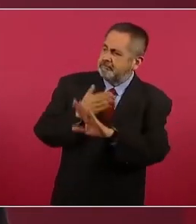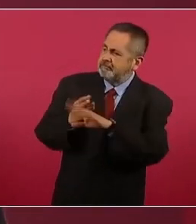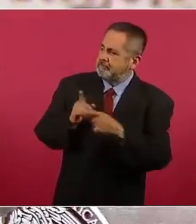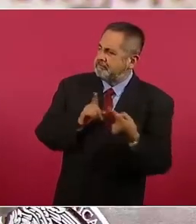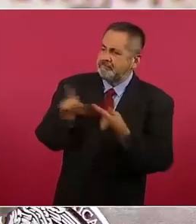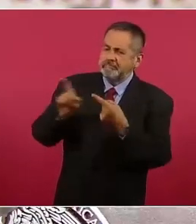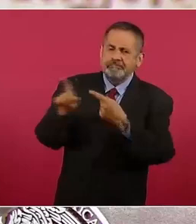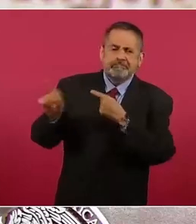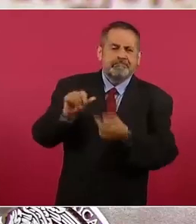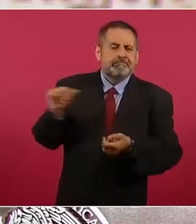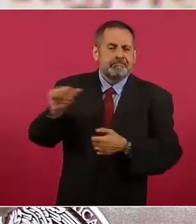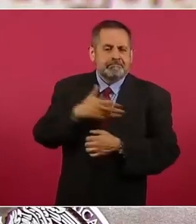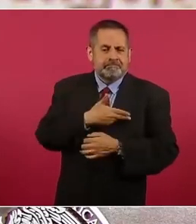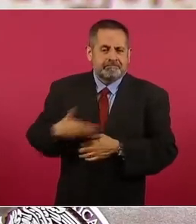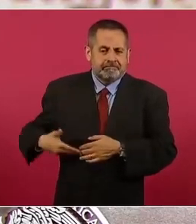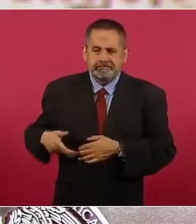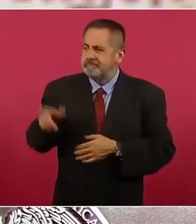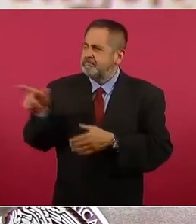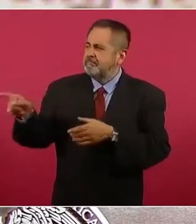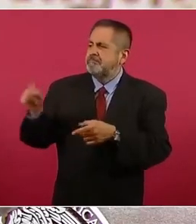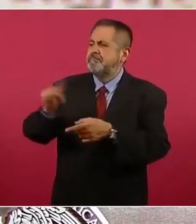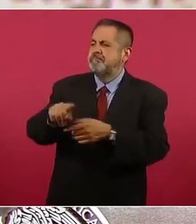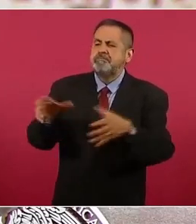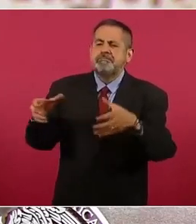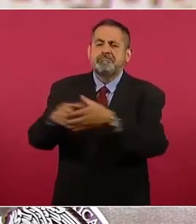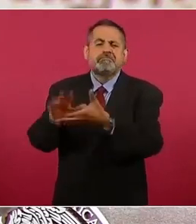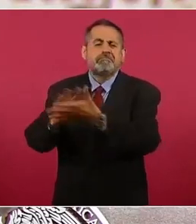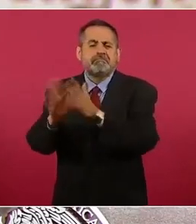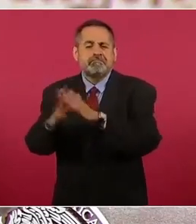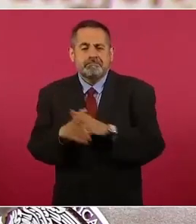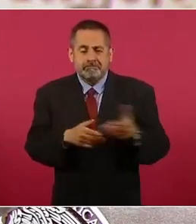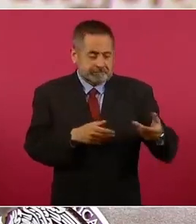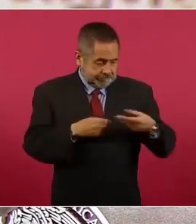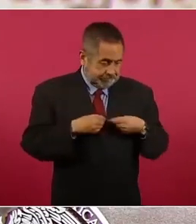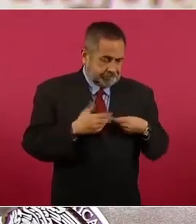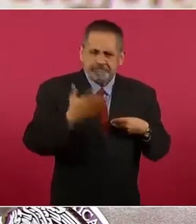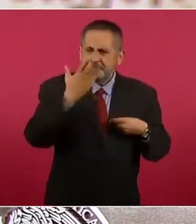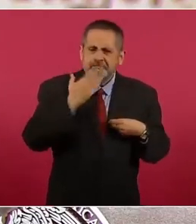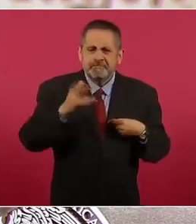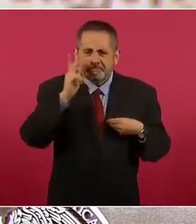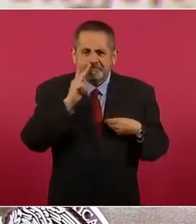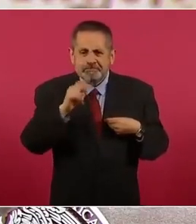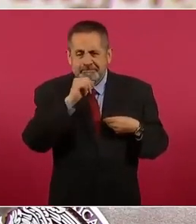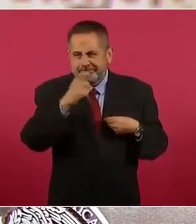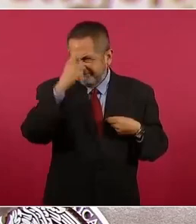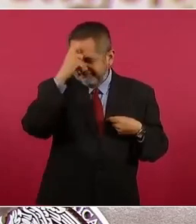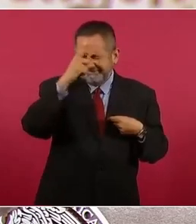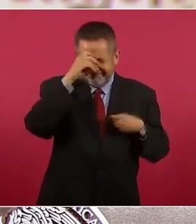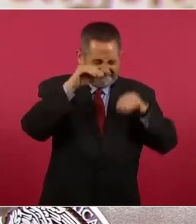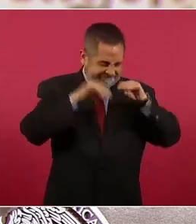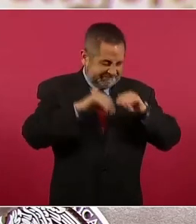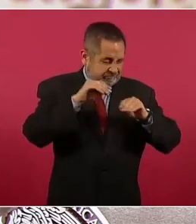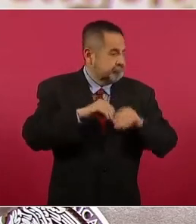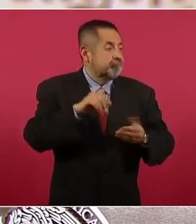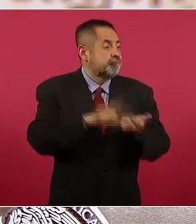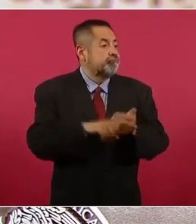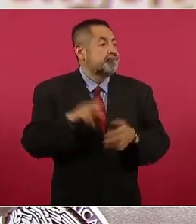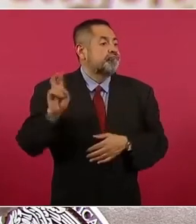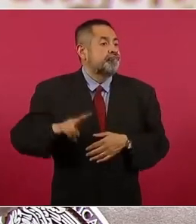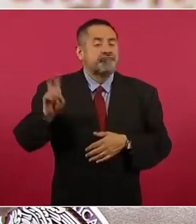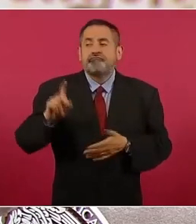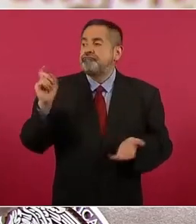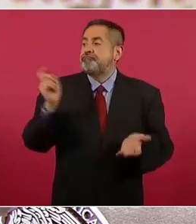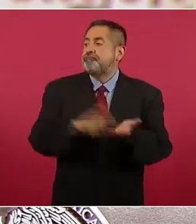al presidente de colaborar con el narcotráfico. Todo esto sin pruebas, solamente con un simple